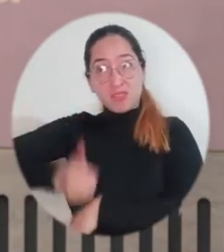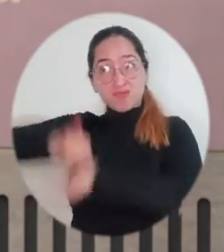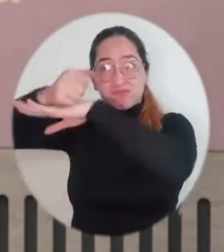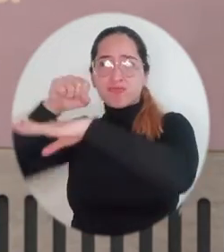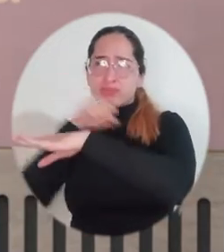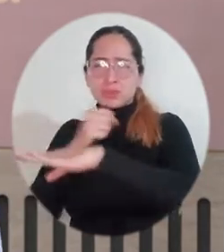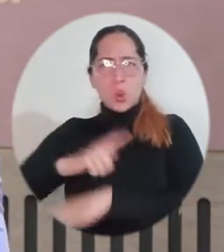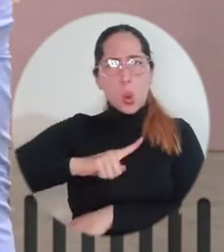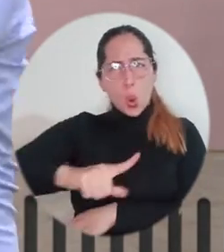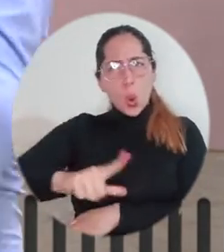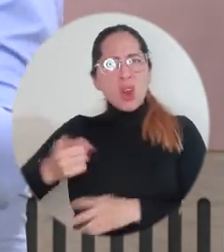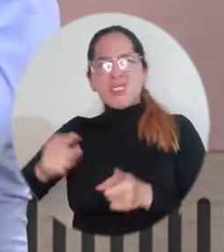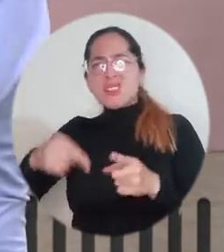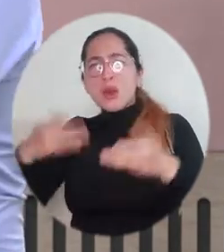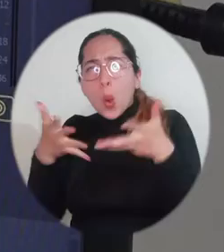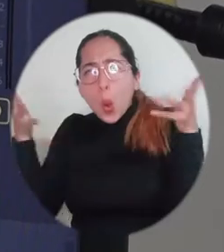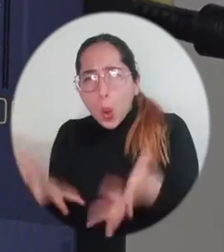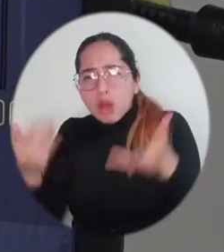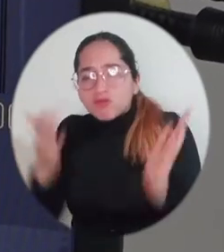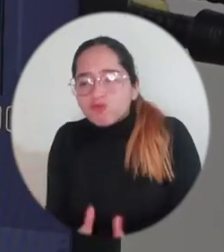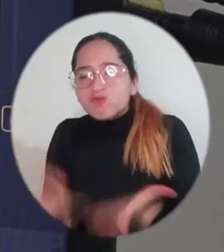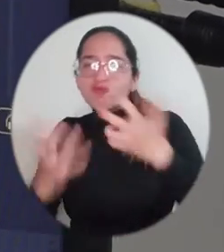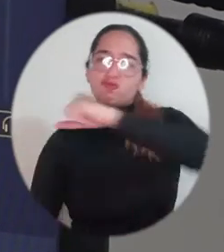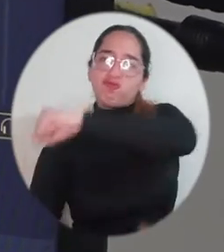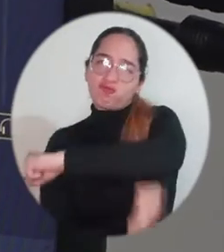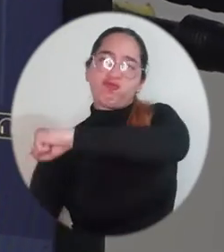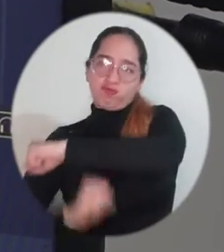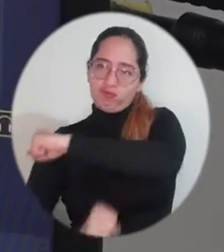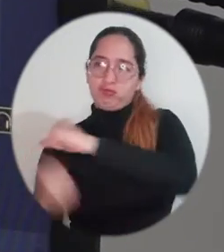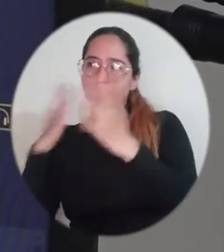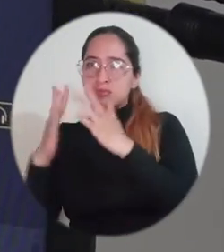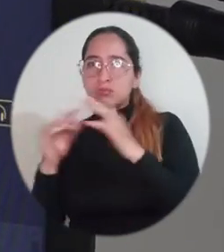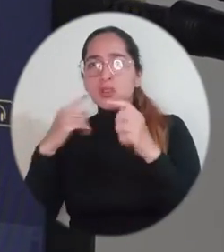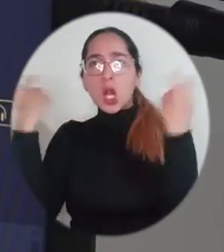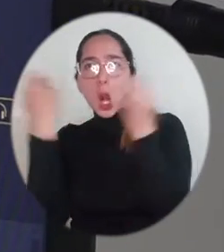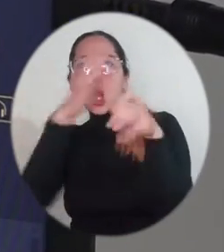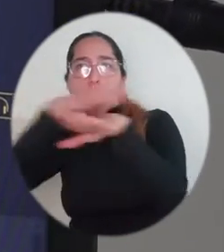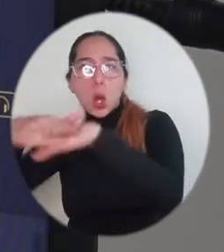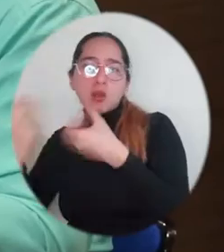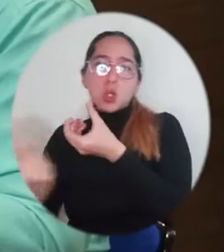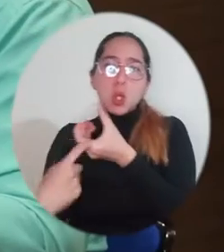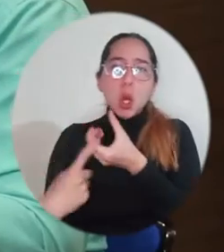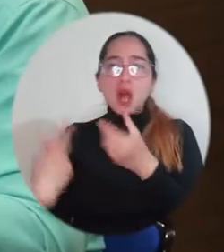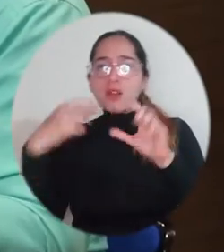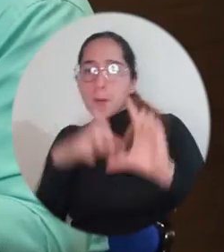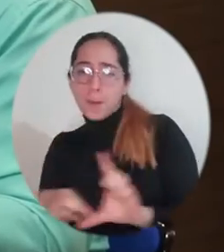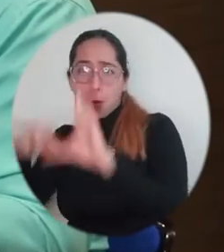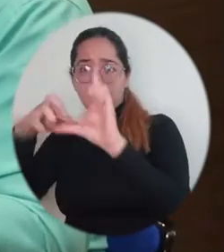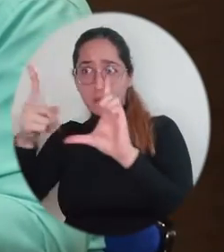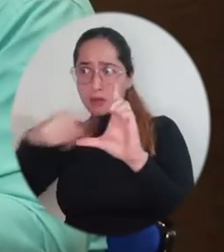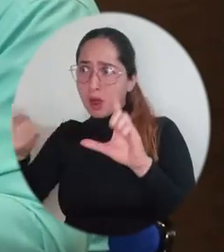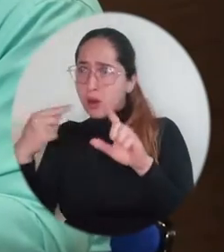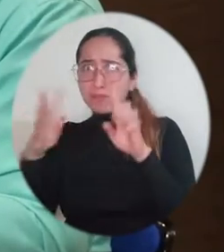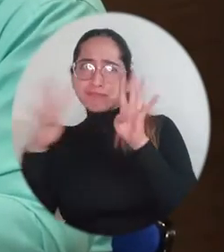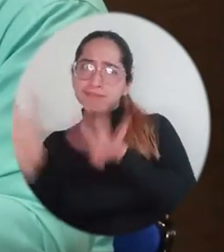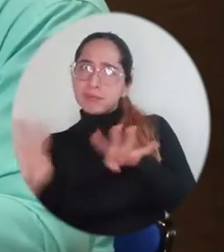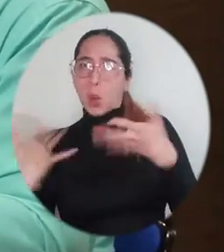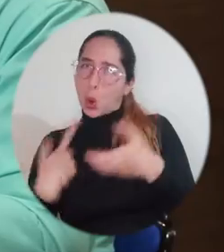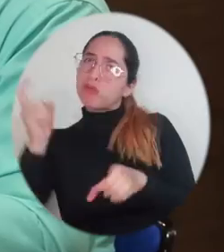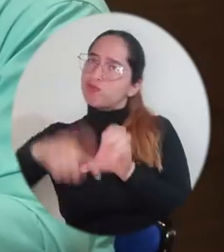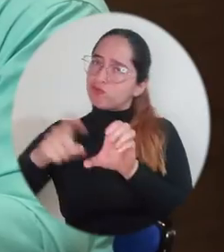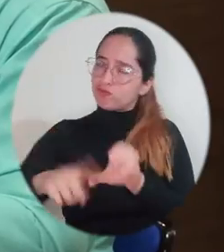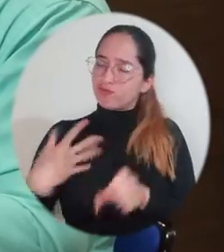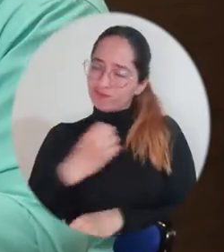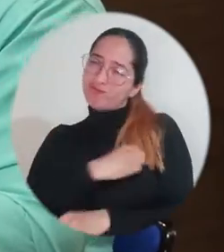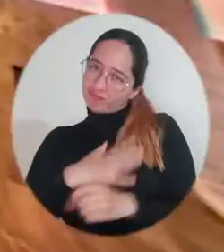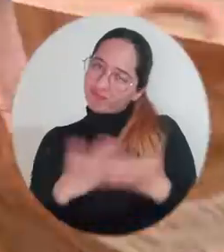liderazgo de su rector Pablo Vera Salazar, ha fortalecido y ampliado la oferta académica de posgrados, lo que ha abierto un abanico de oportunidades